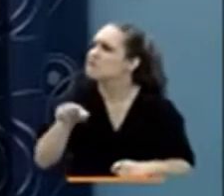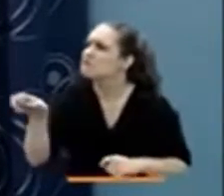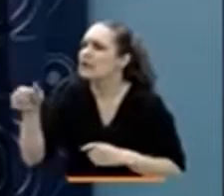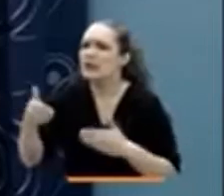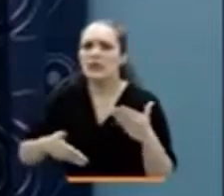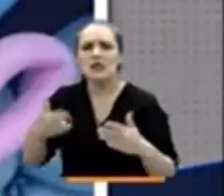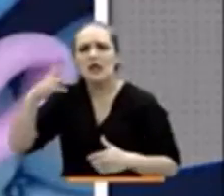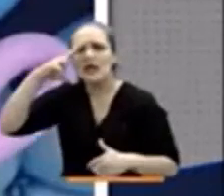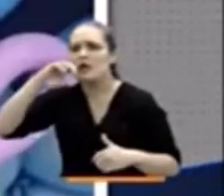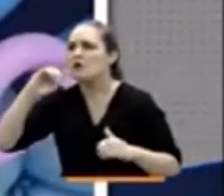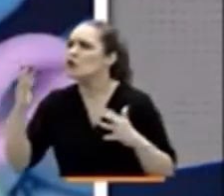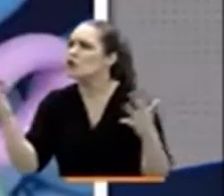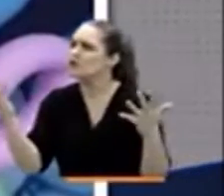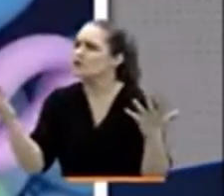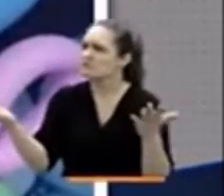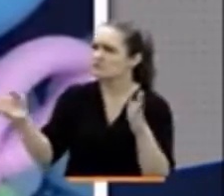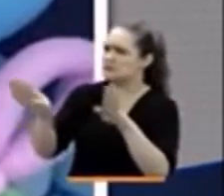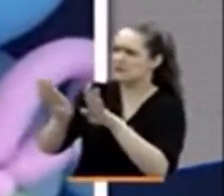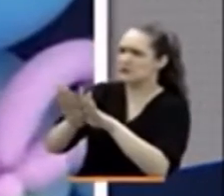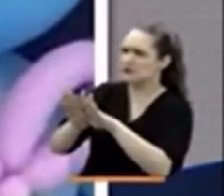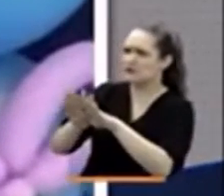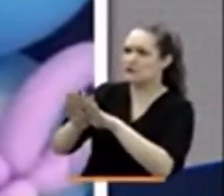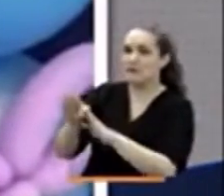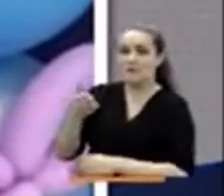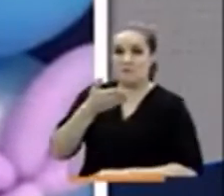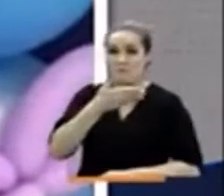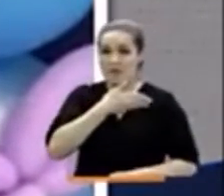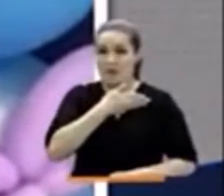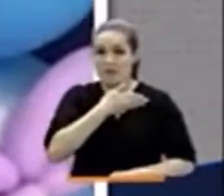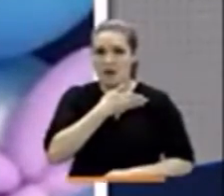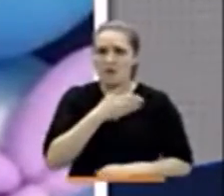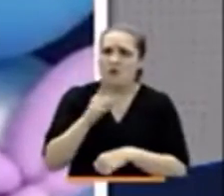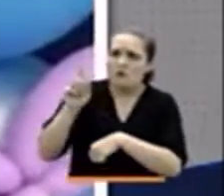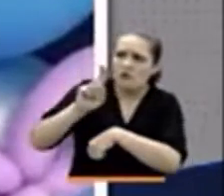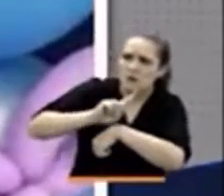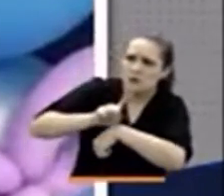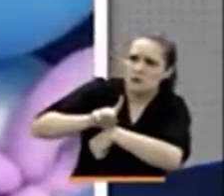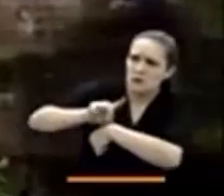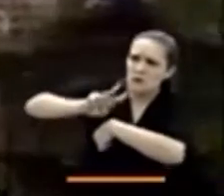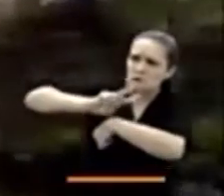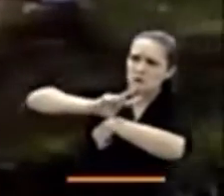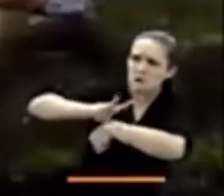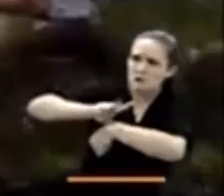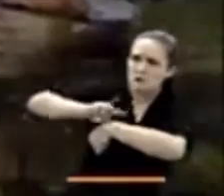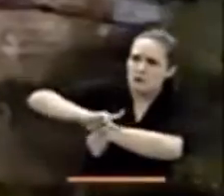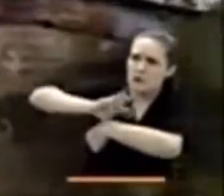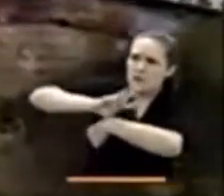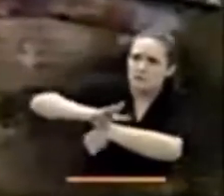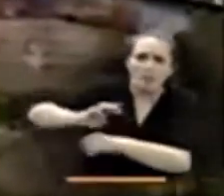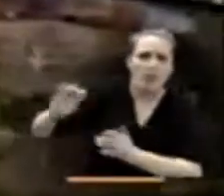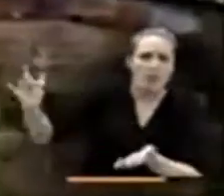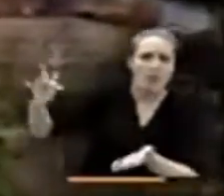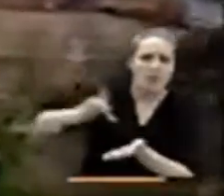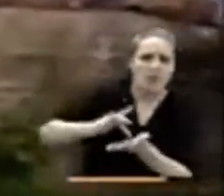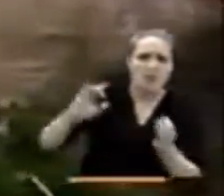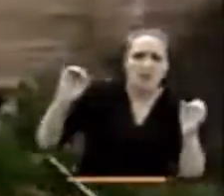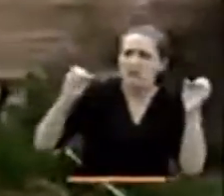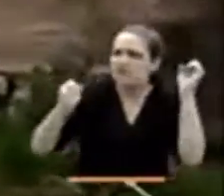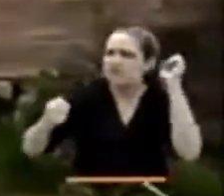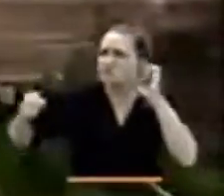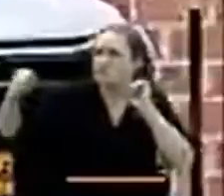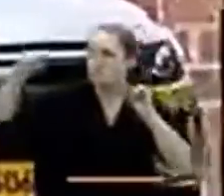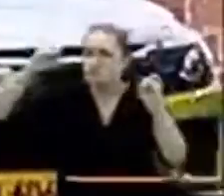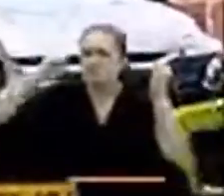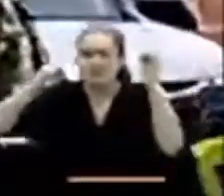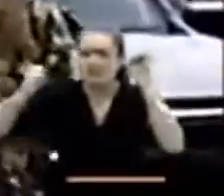pero todo estaba cerrado. Según Sandra Caro, después de tres minutos su hijo nunca volvió. La sospecha de las autoridades comenzaron cuando